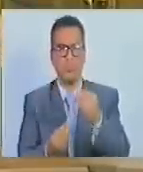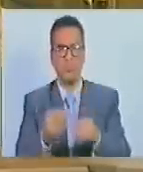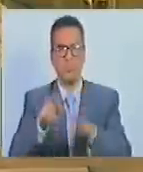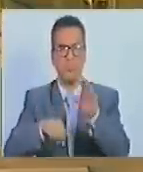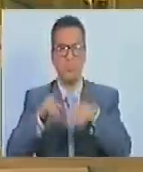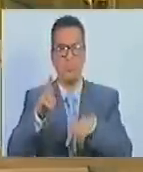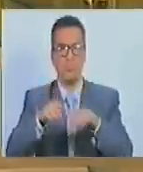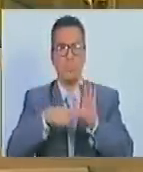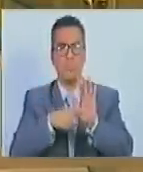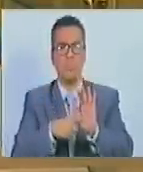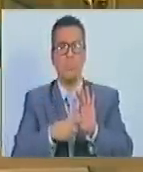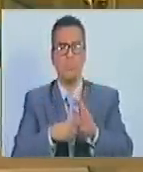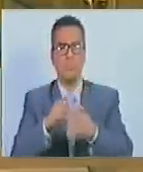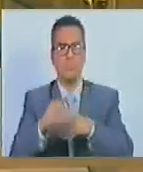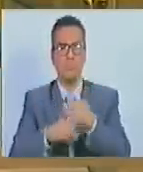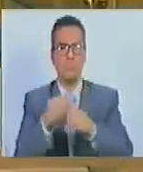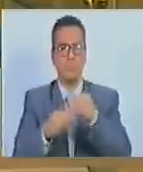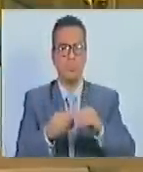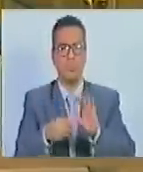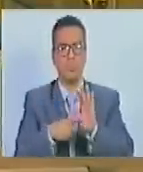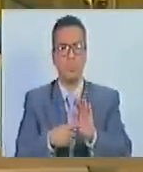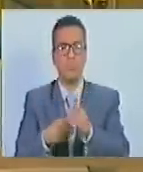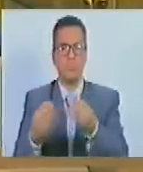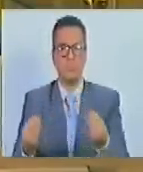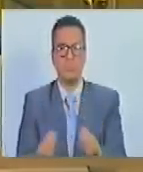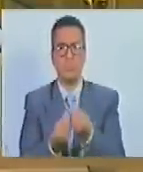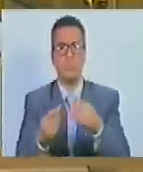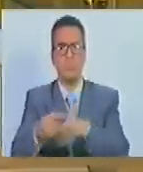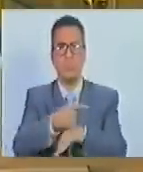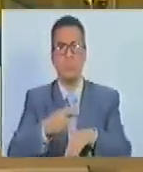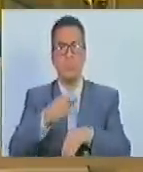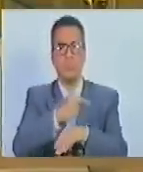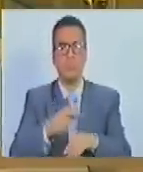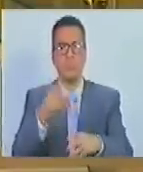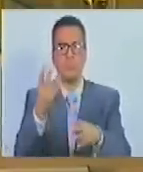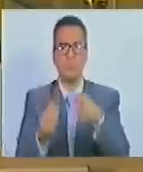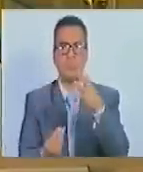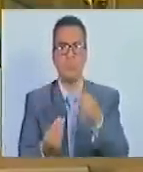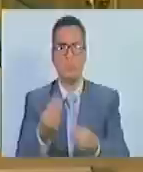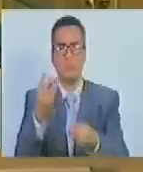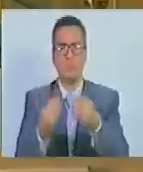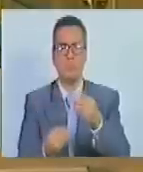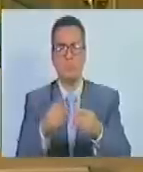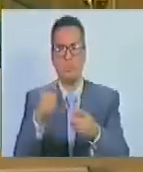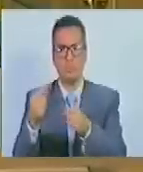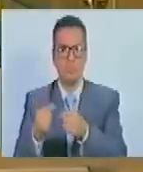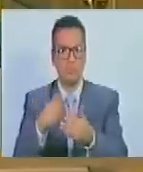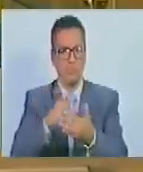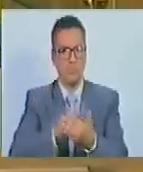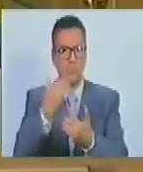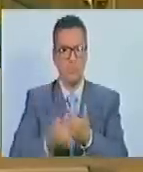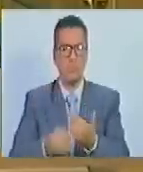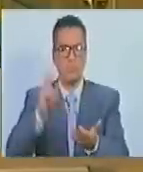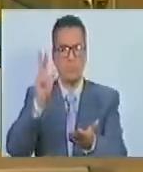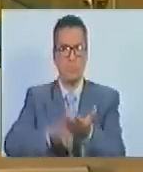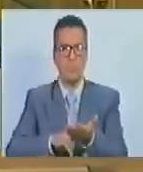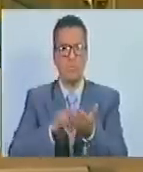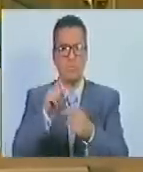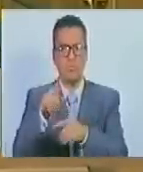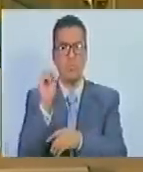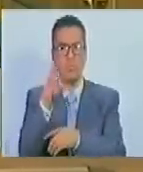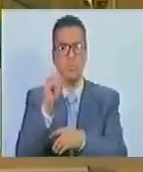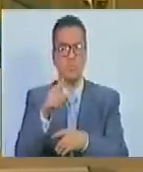Doce. Presentar y gestionar ante el colectivo de Gobierno Comunal el financiamiento de los proyectos aprobados por la